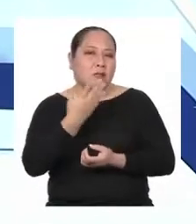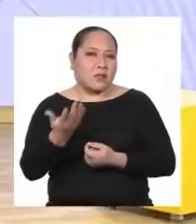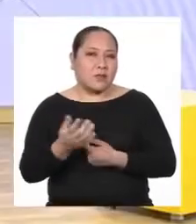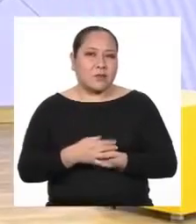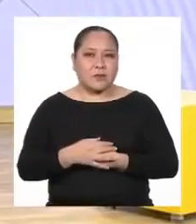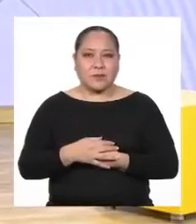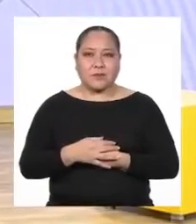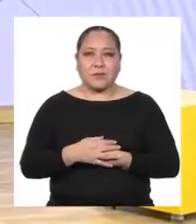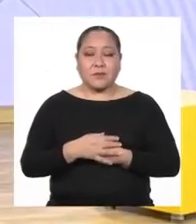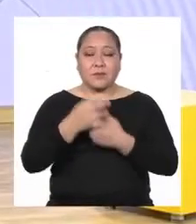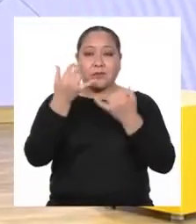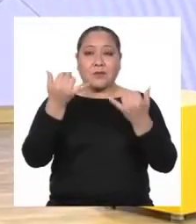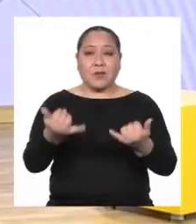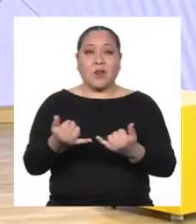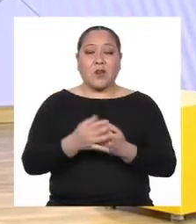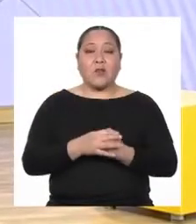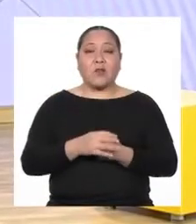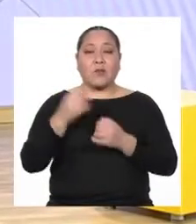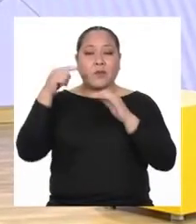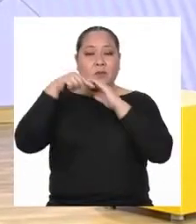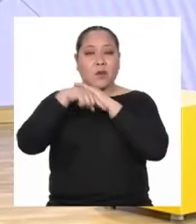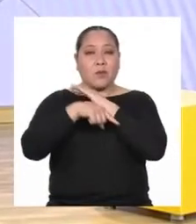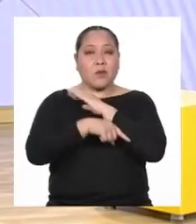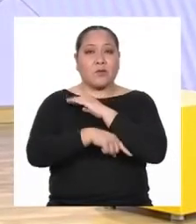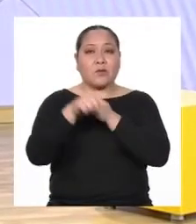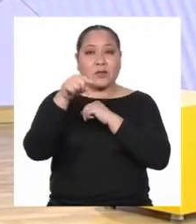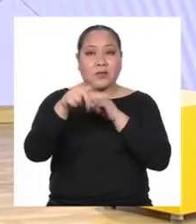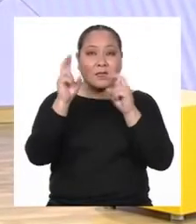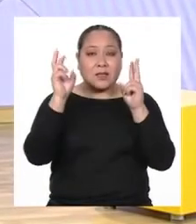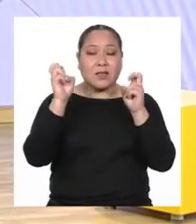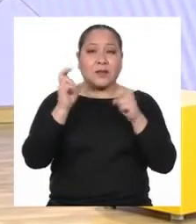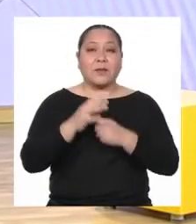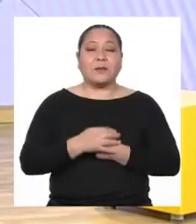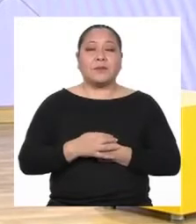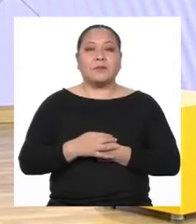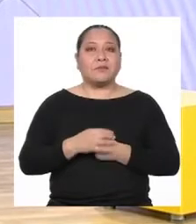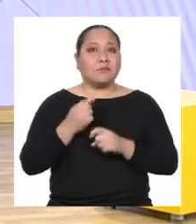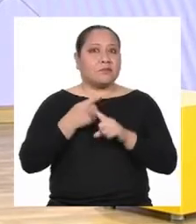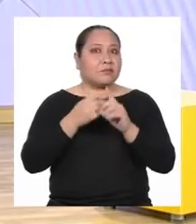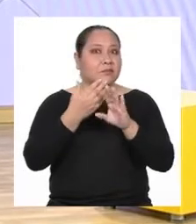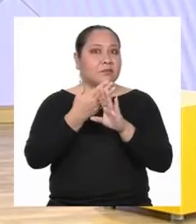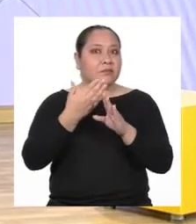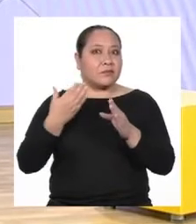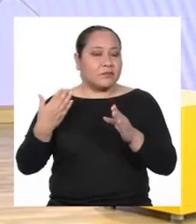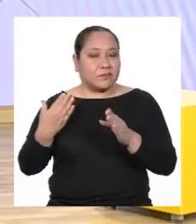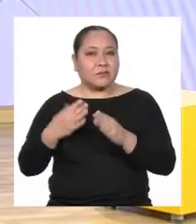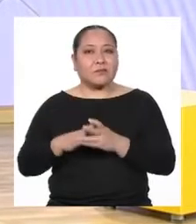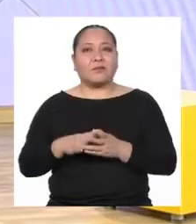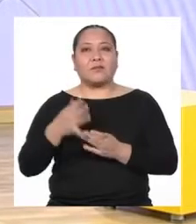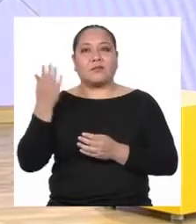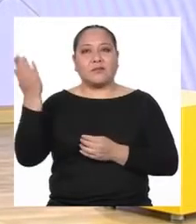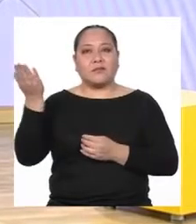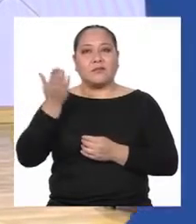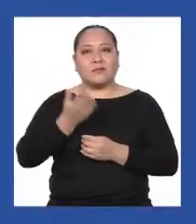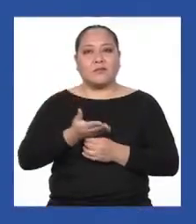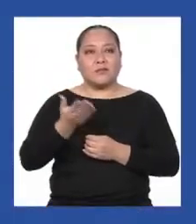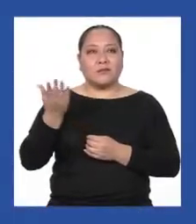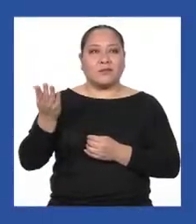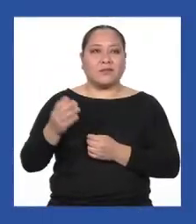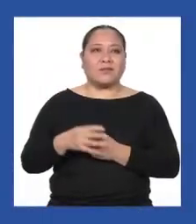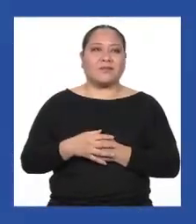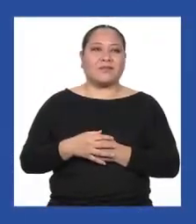Hoy vamos a profundizar sobre eso Pero antes, doy pase al estudio